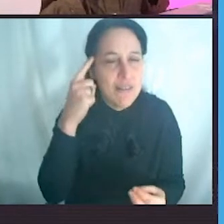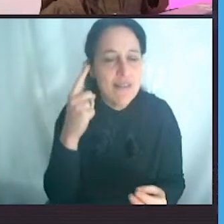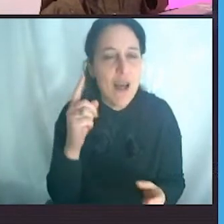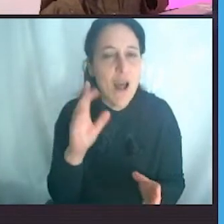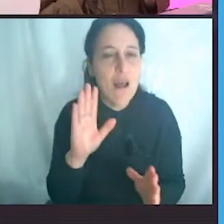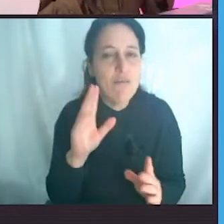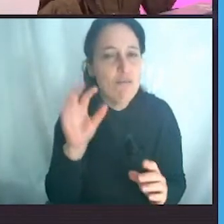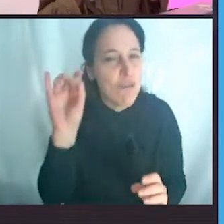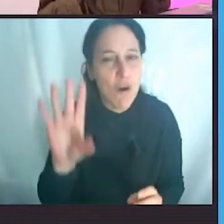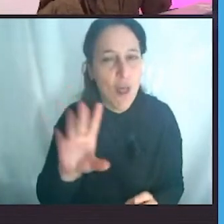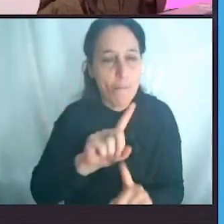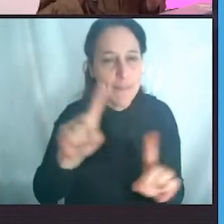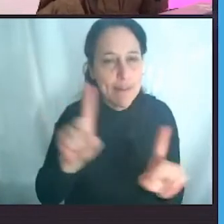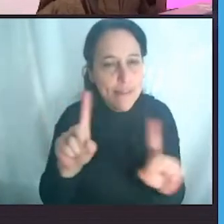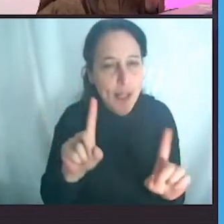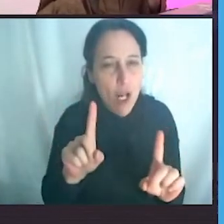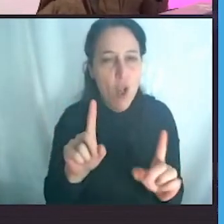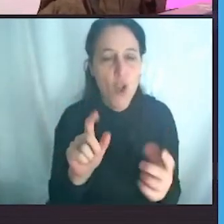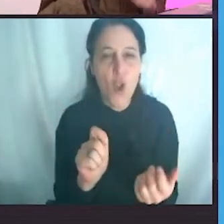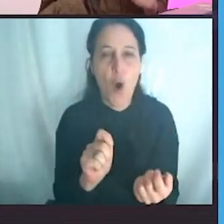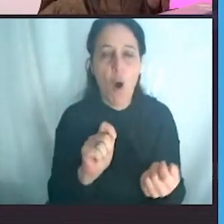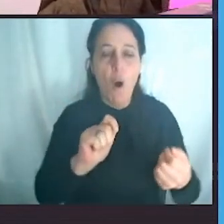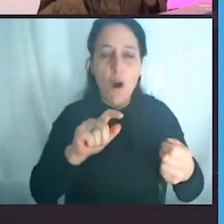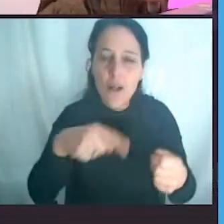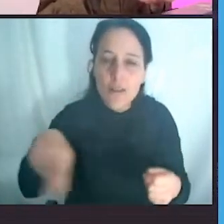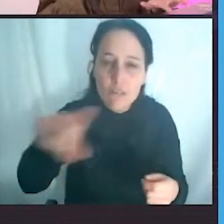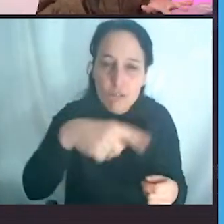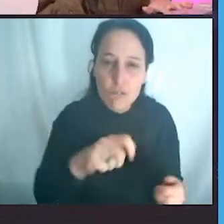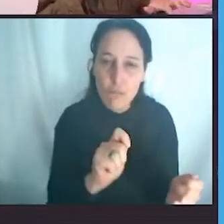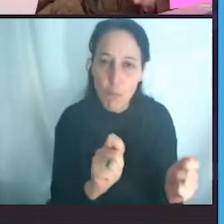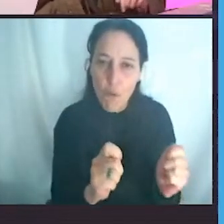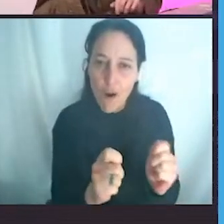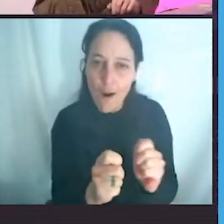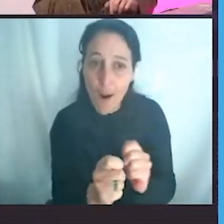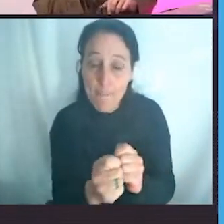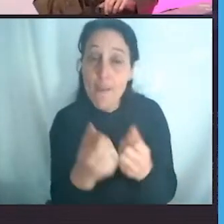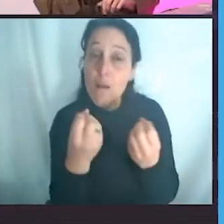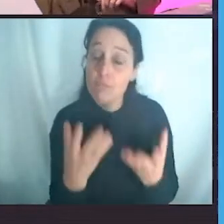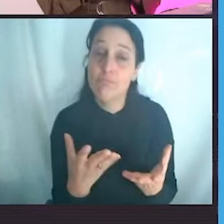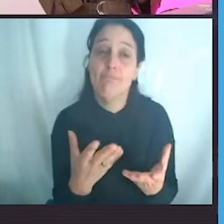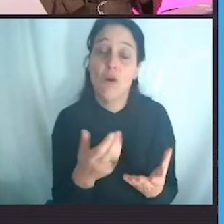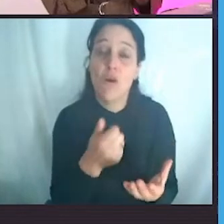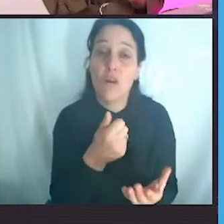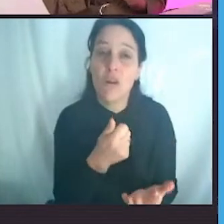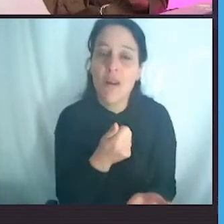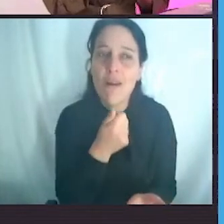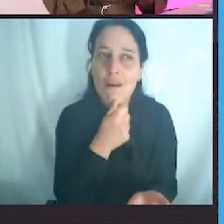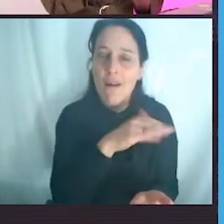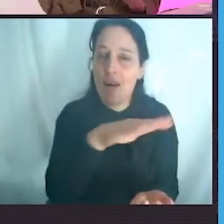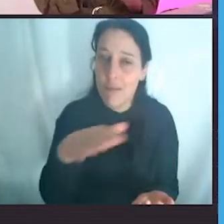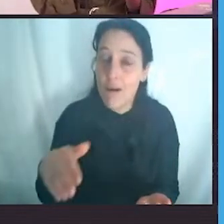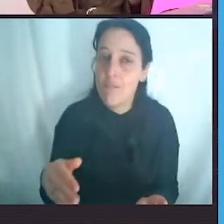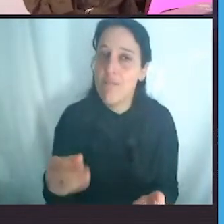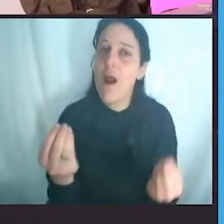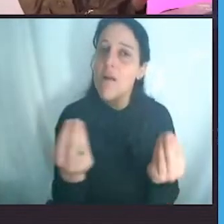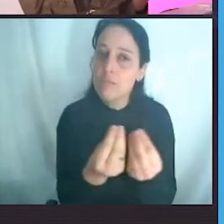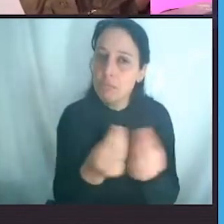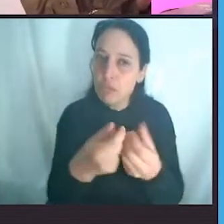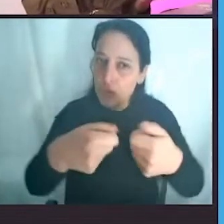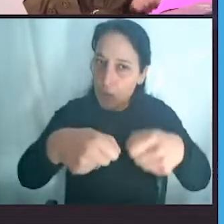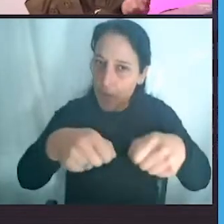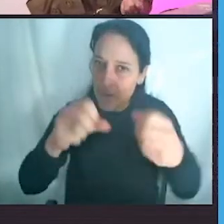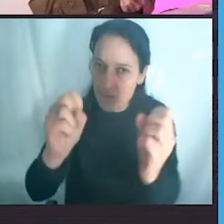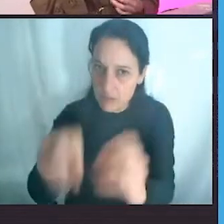siempre recuerden, hay 8 millones de toneladas que ingresan en el océano cada año. Por eso siempre decimos que el problema no es el material.